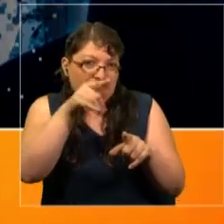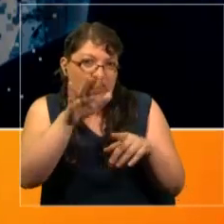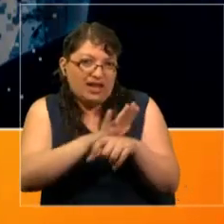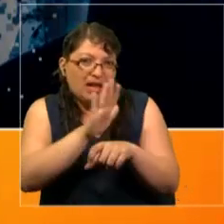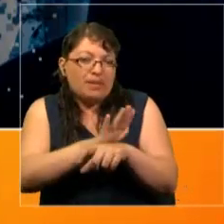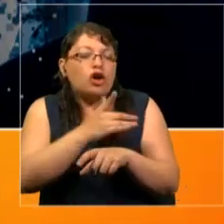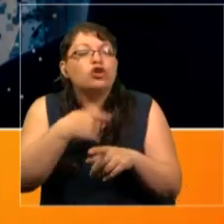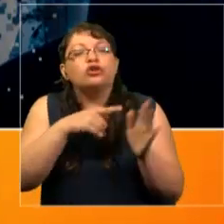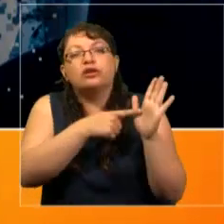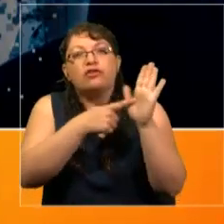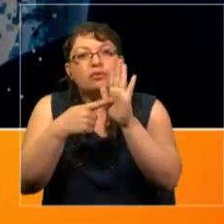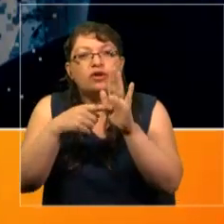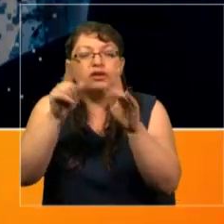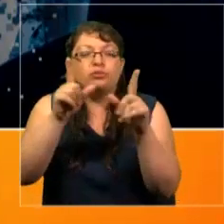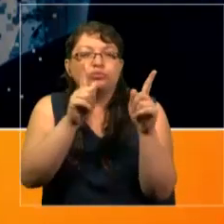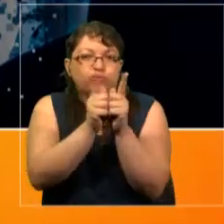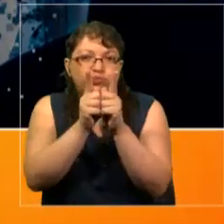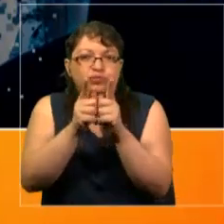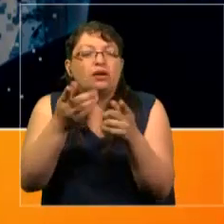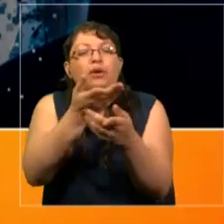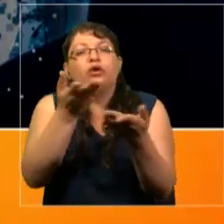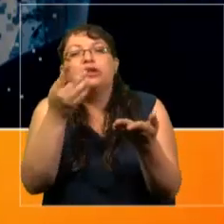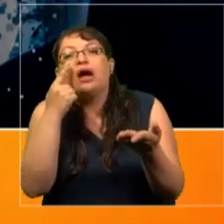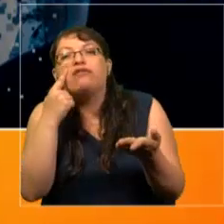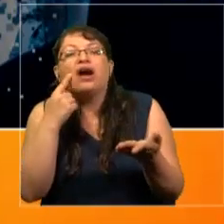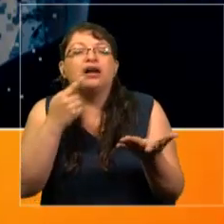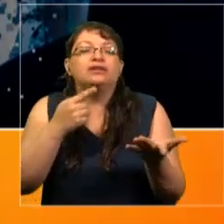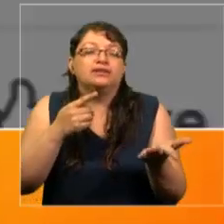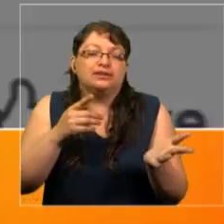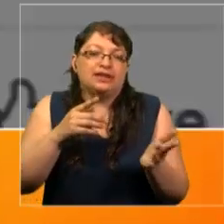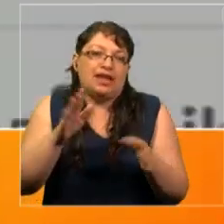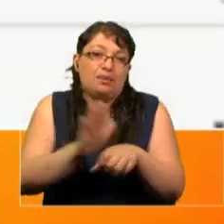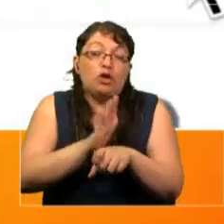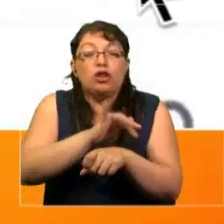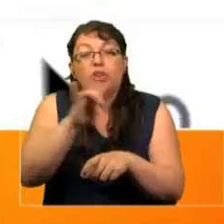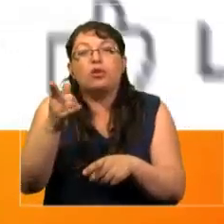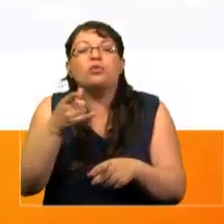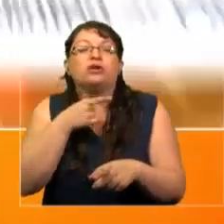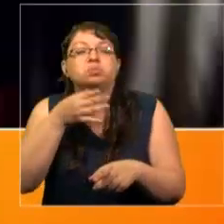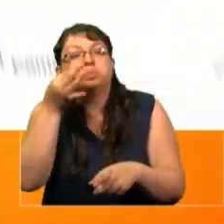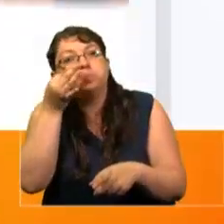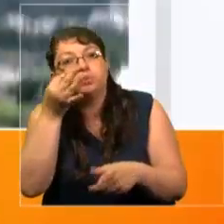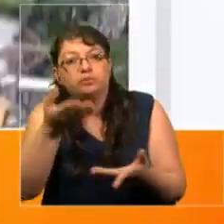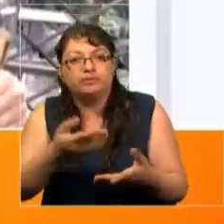mostrar la sinopsis para que puedan tener un gustito de la película y tal vez la quieran ver después.